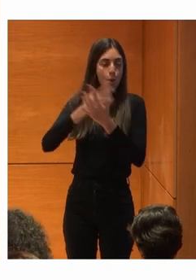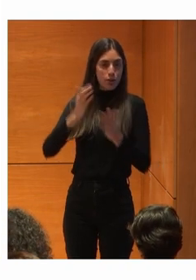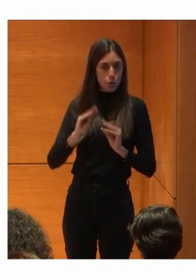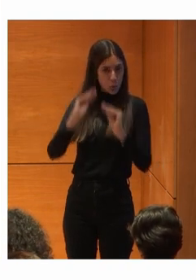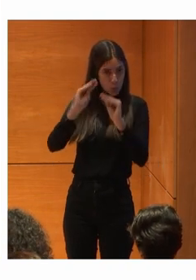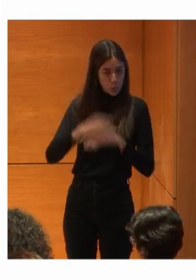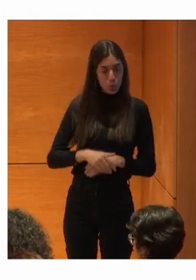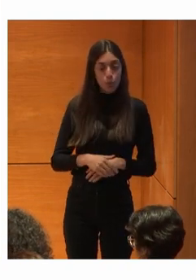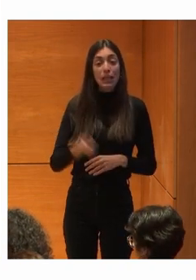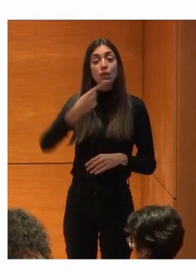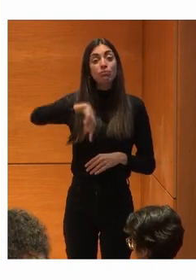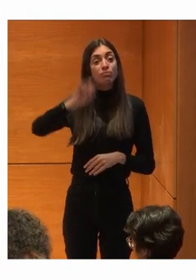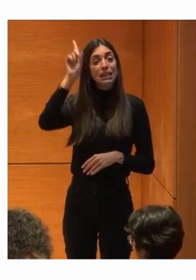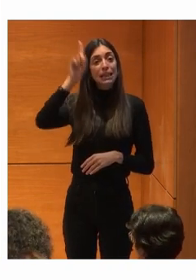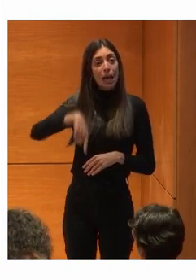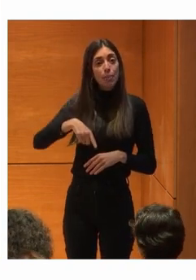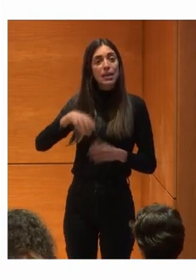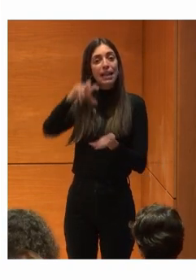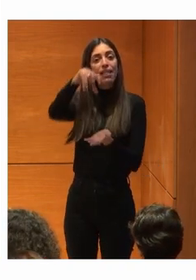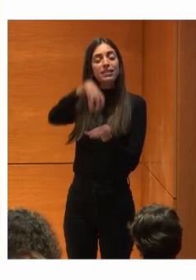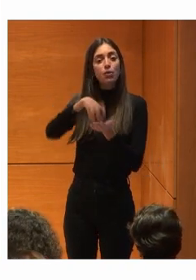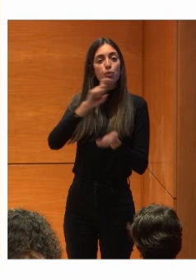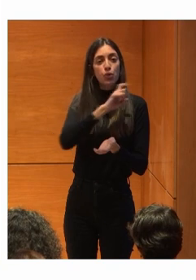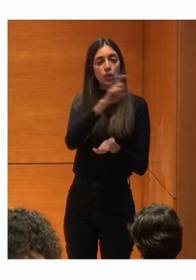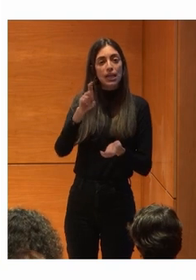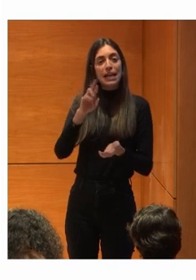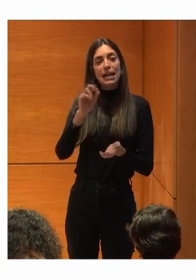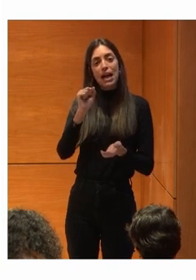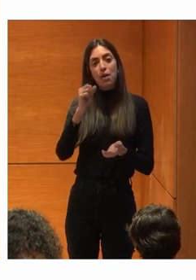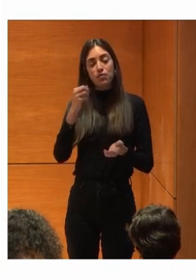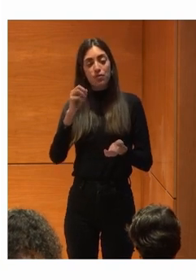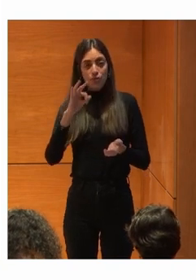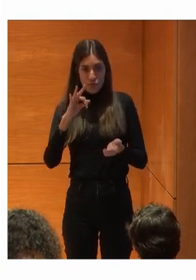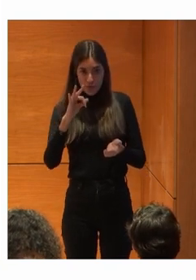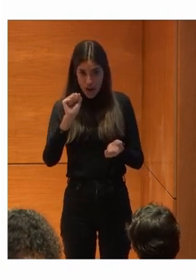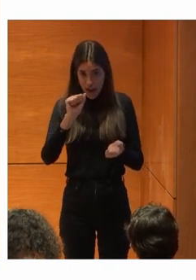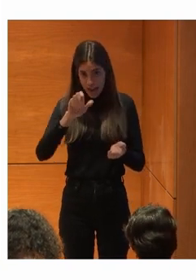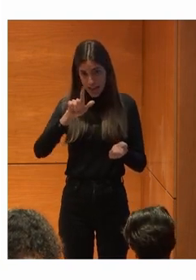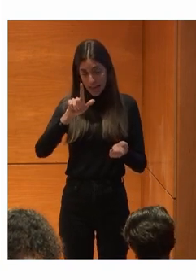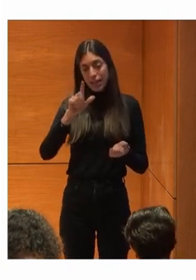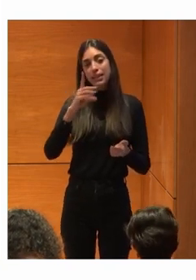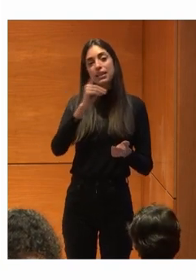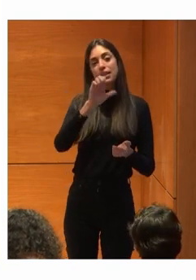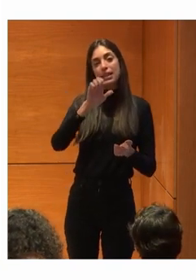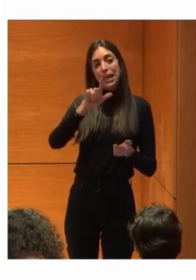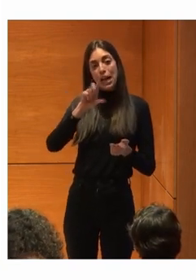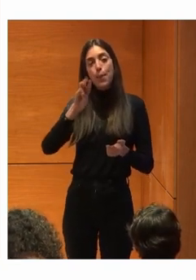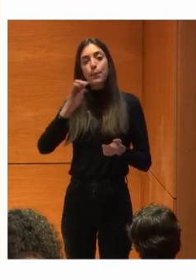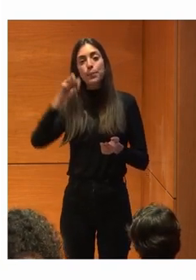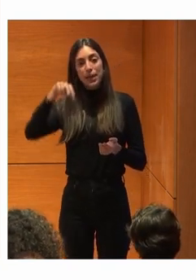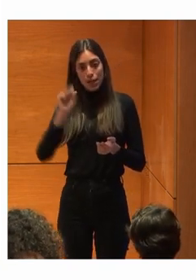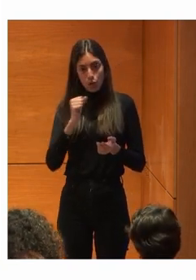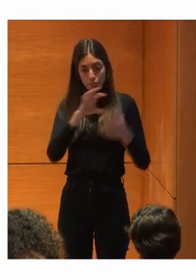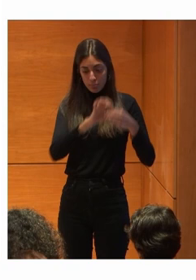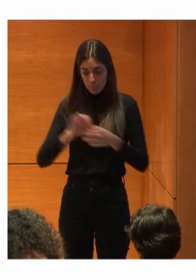también En la sede De la Fundación Rafael del Pino Que tiene también mucho Que ver este lugar